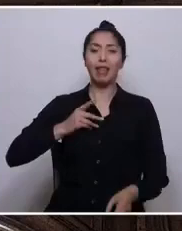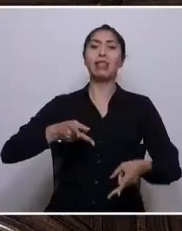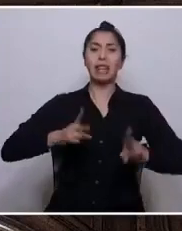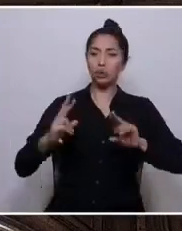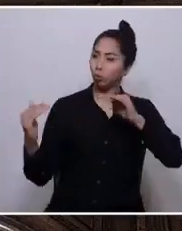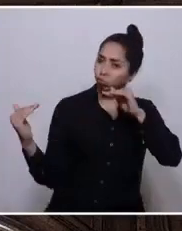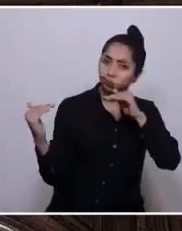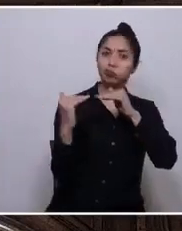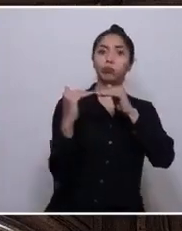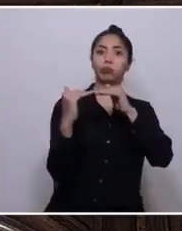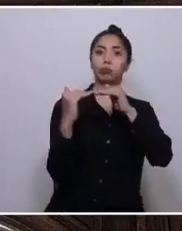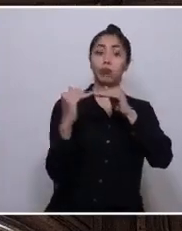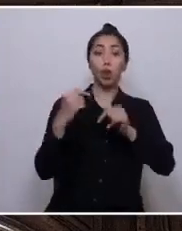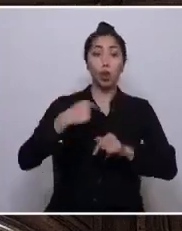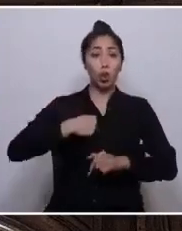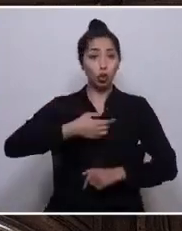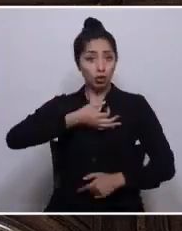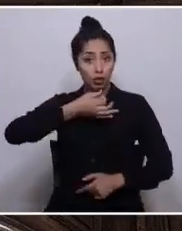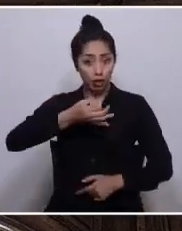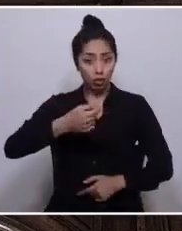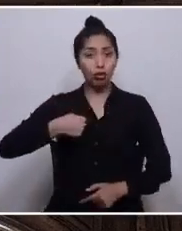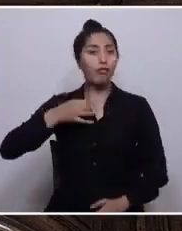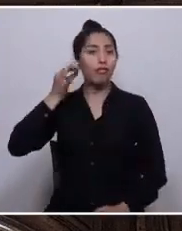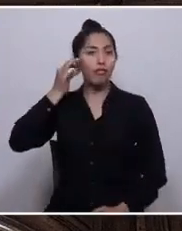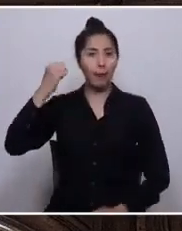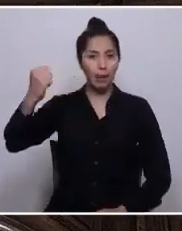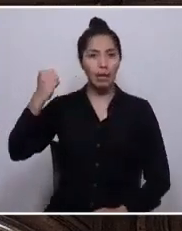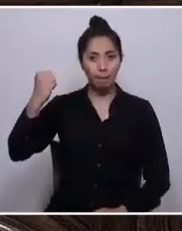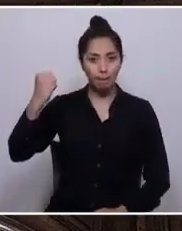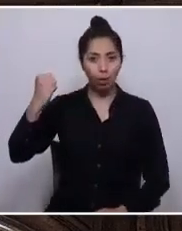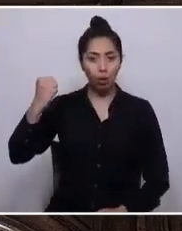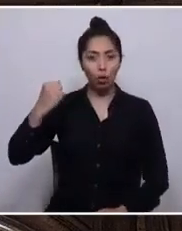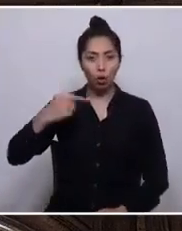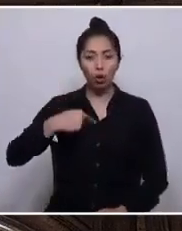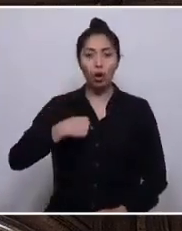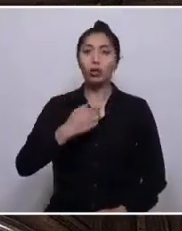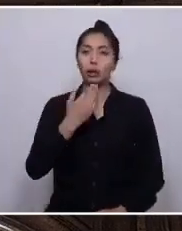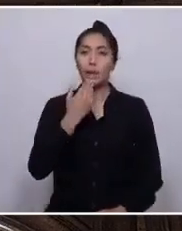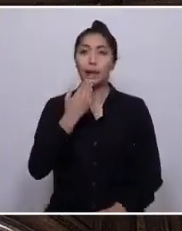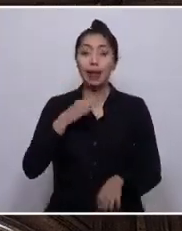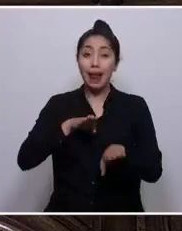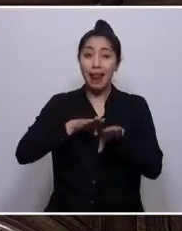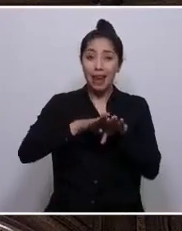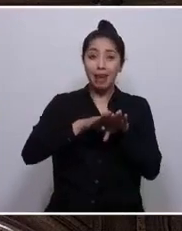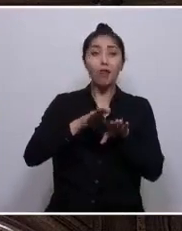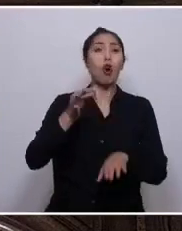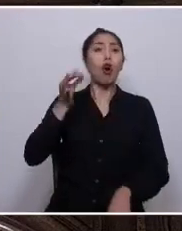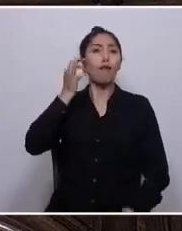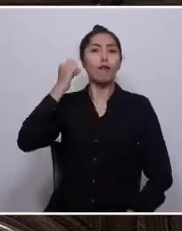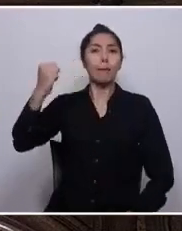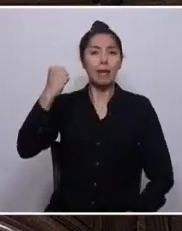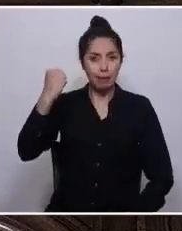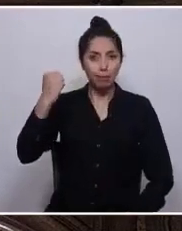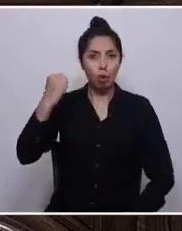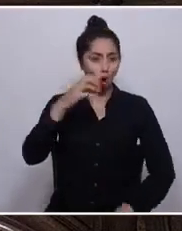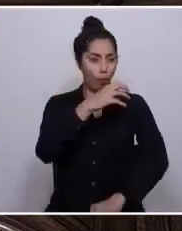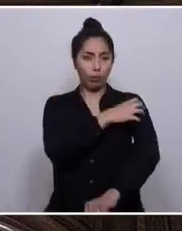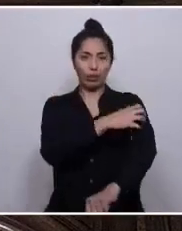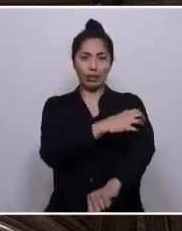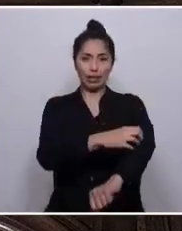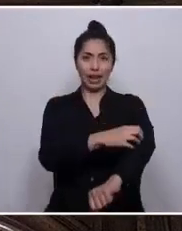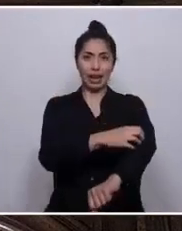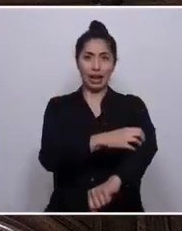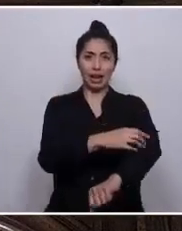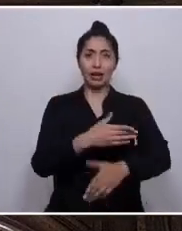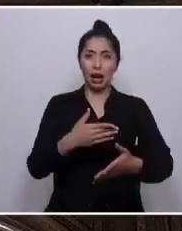Hoy me activo desde un feminismo y desde un lesbofeminismo provinciano, desde uno que está en